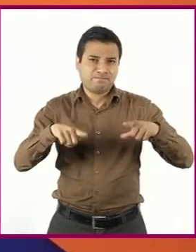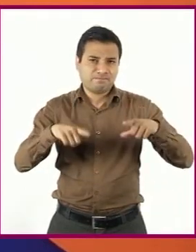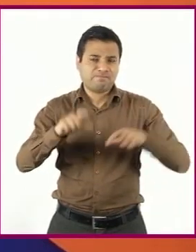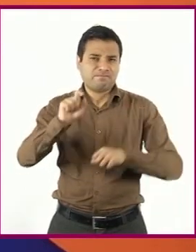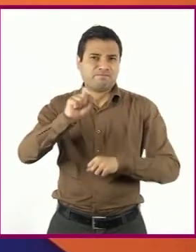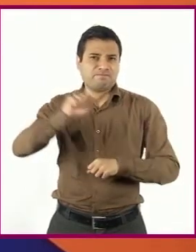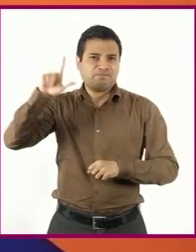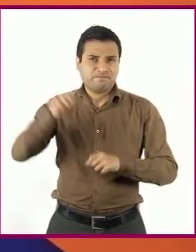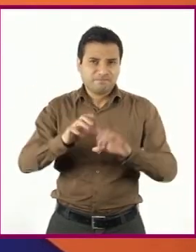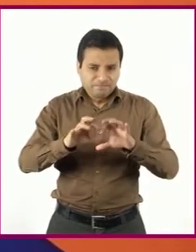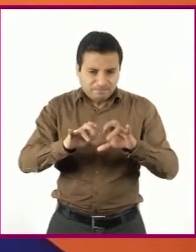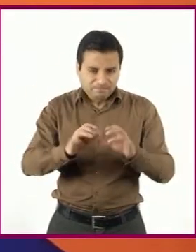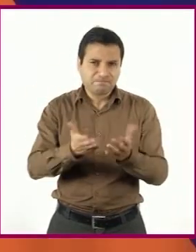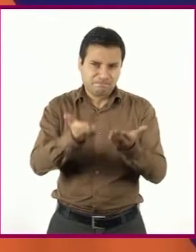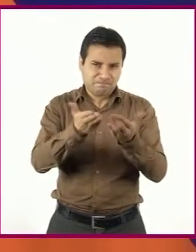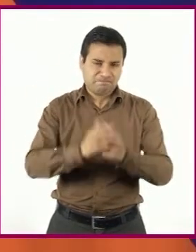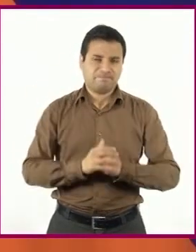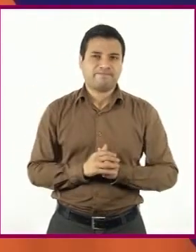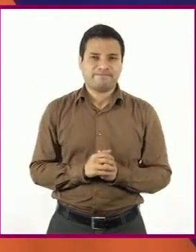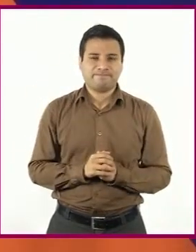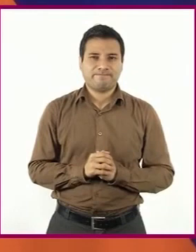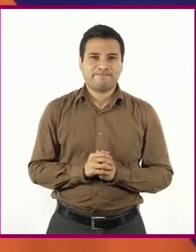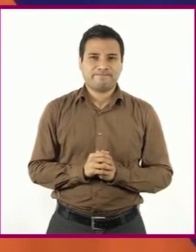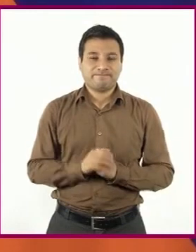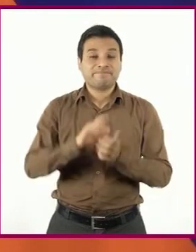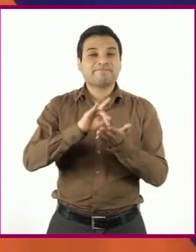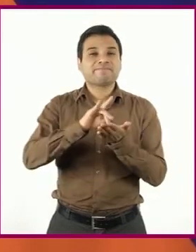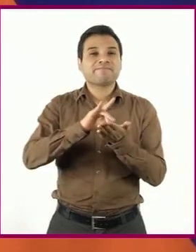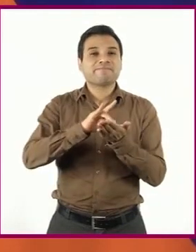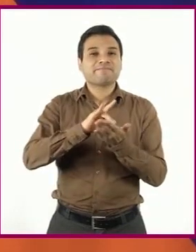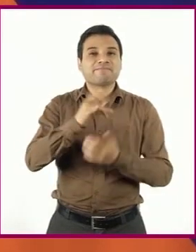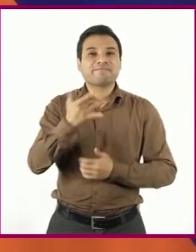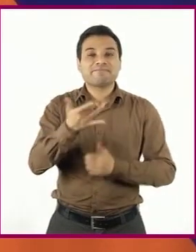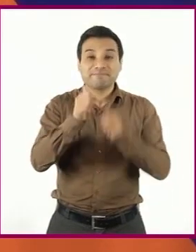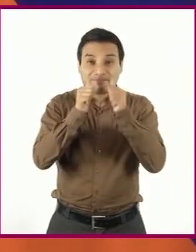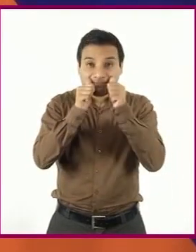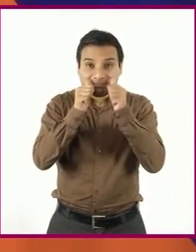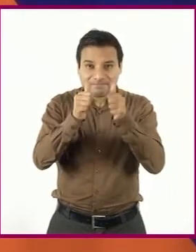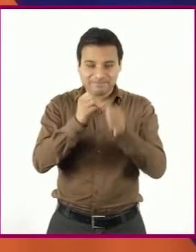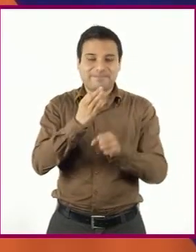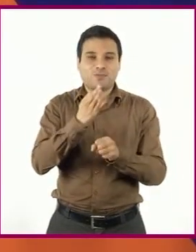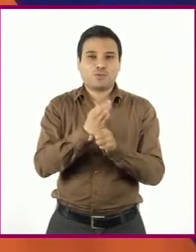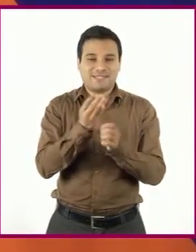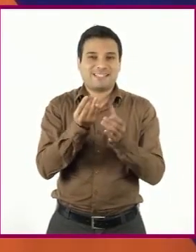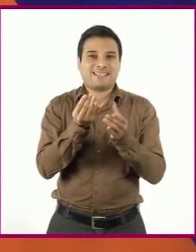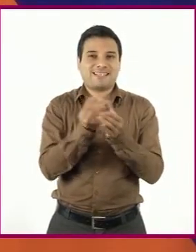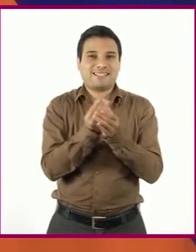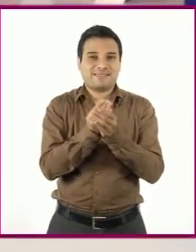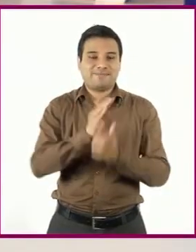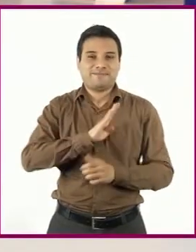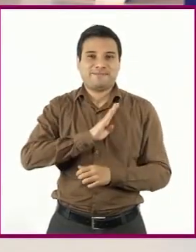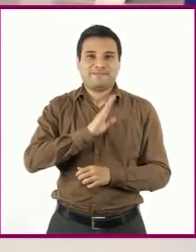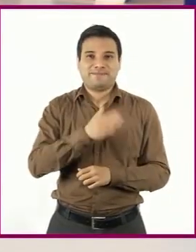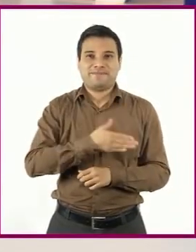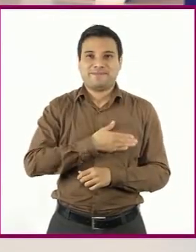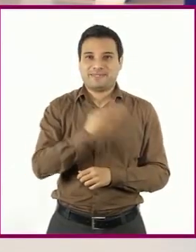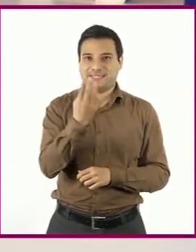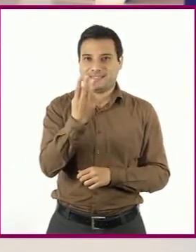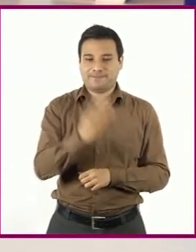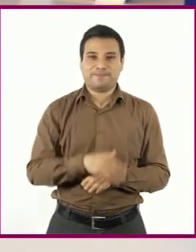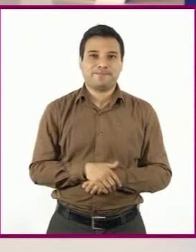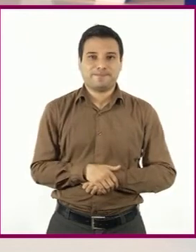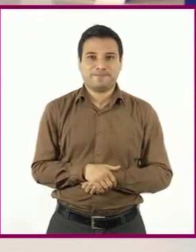autobiográficos. Gracias por compartir con nosotros esta sesión de Lengua Materna 3,